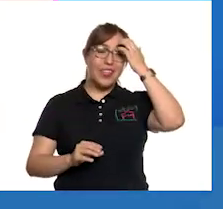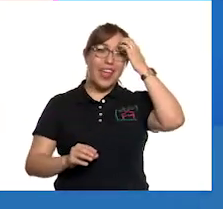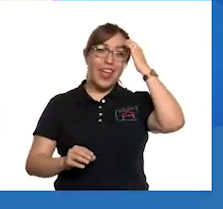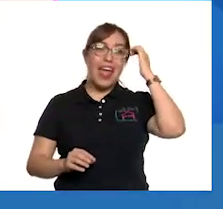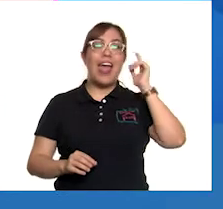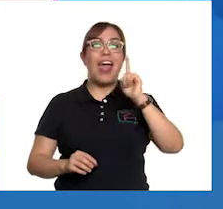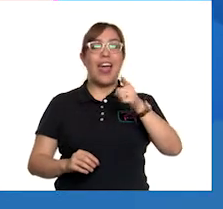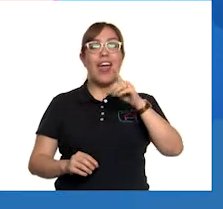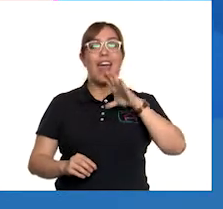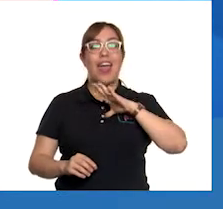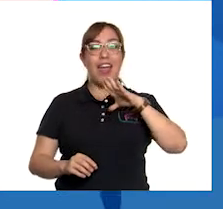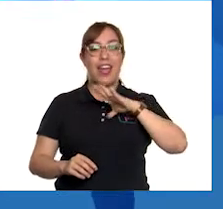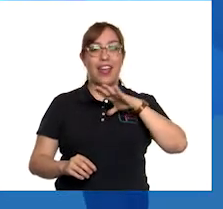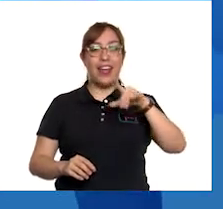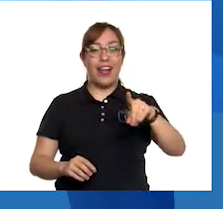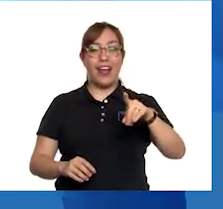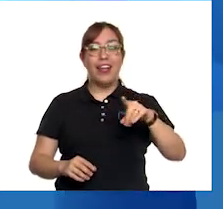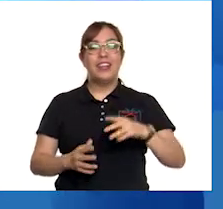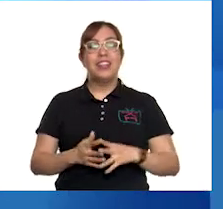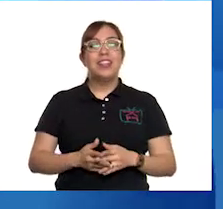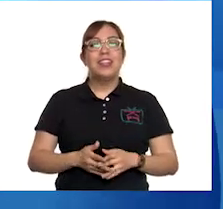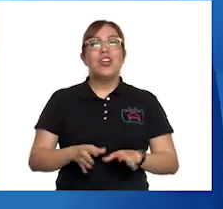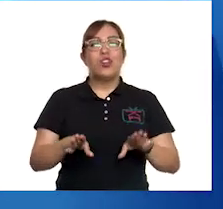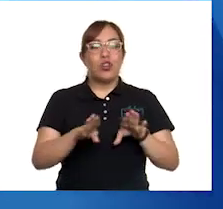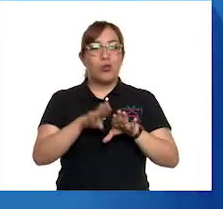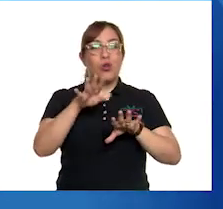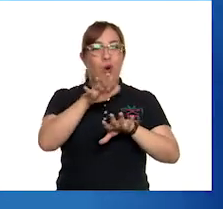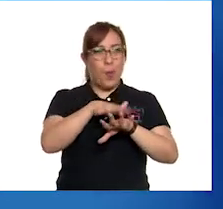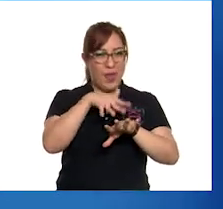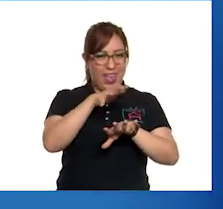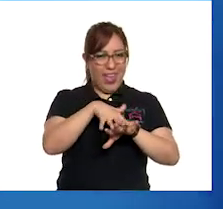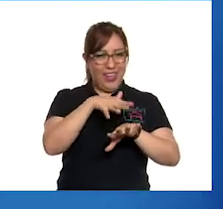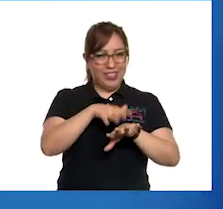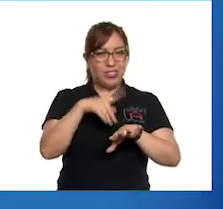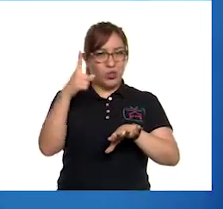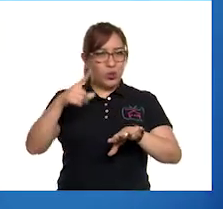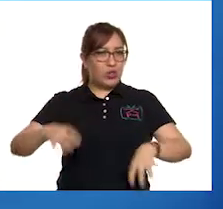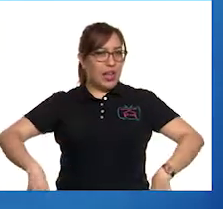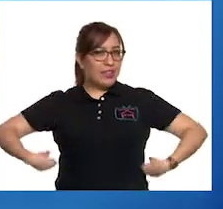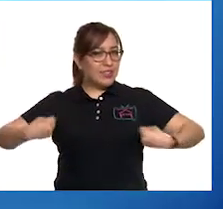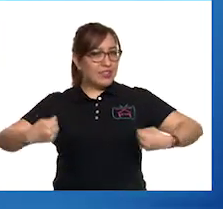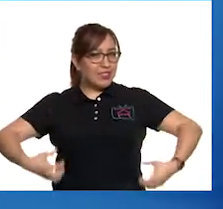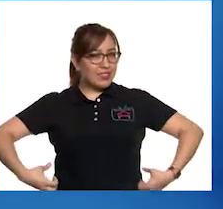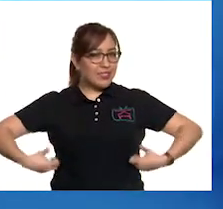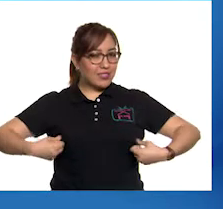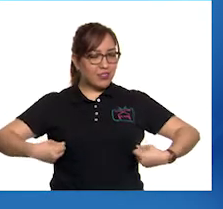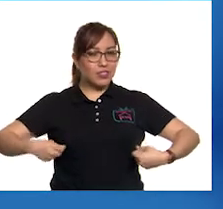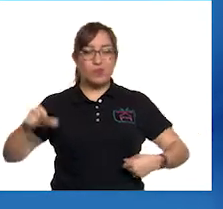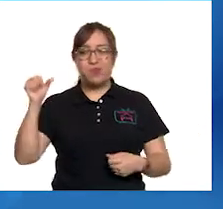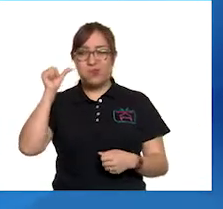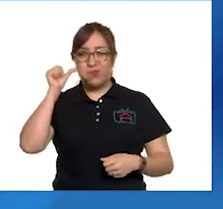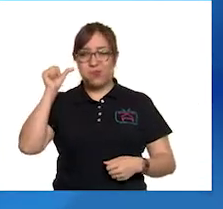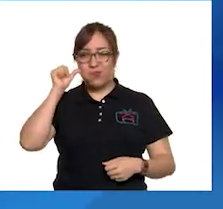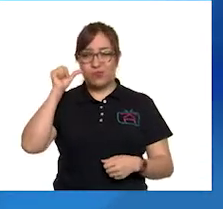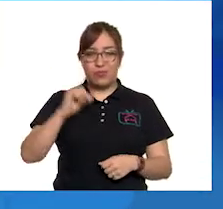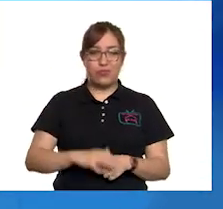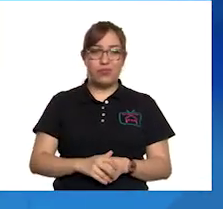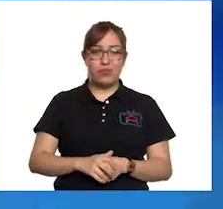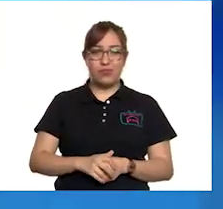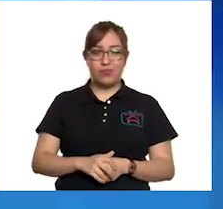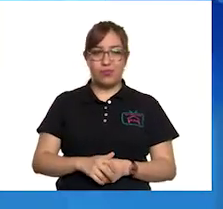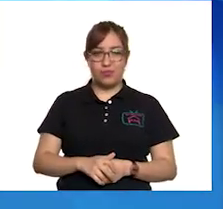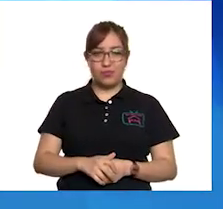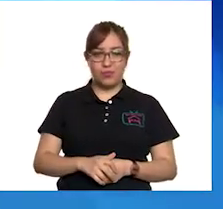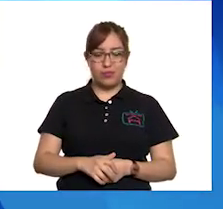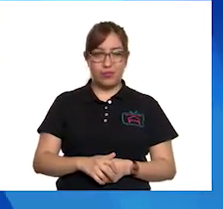aparecen algunos pies y una llanta de una silla de ruedas. Por la forma de la pieza,